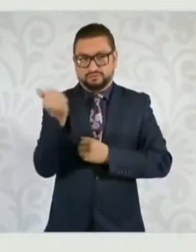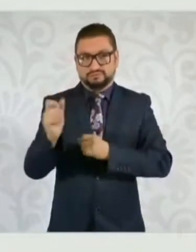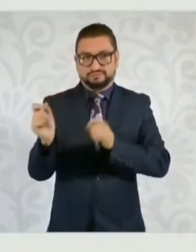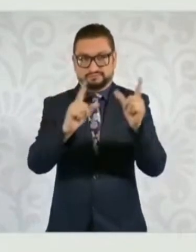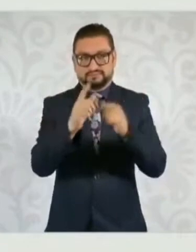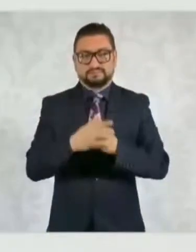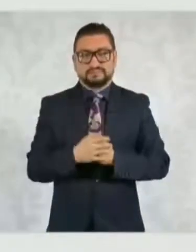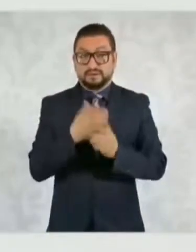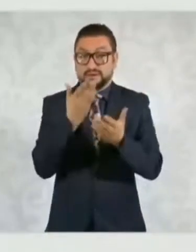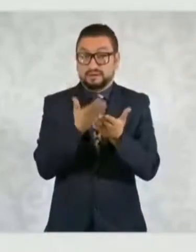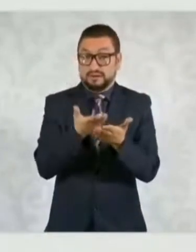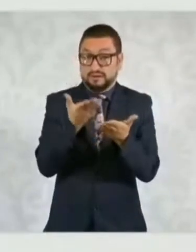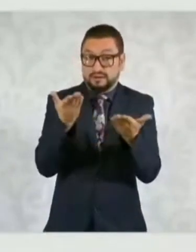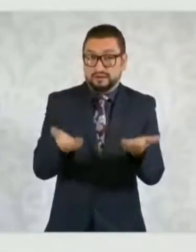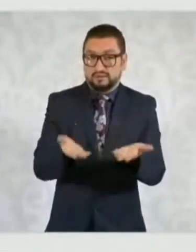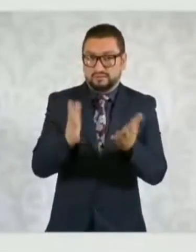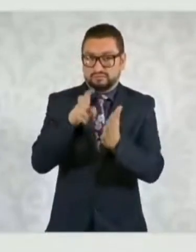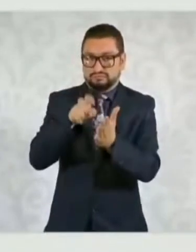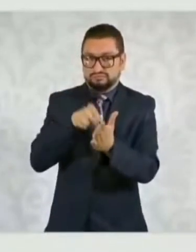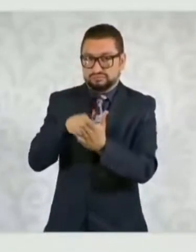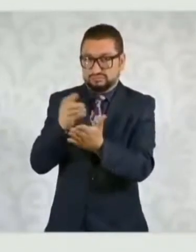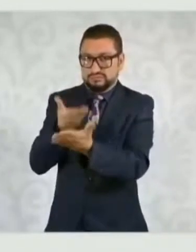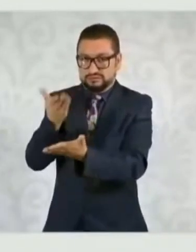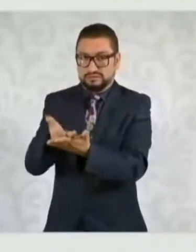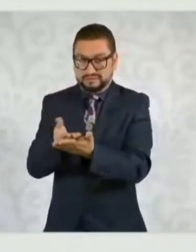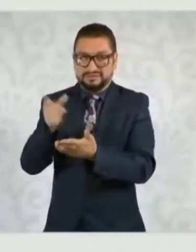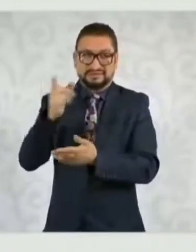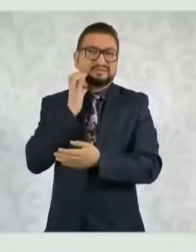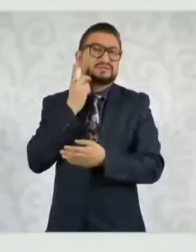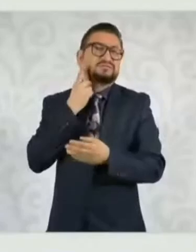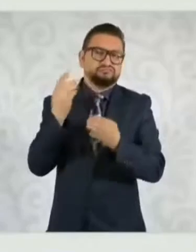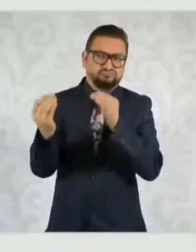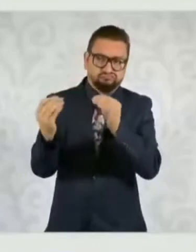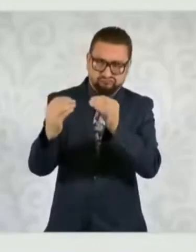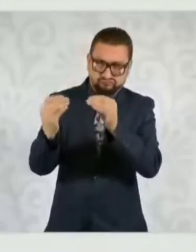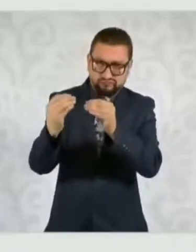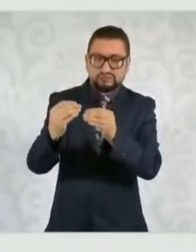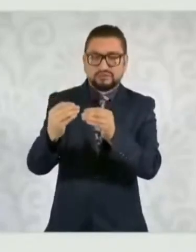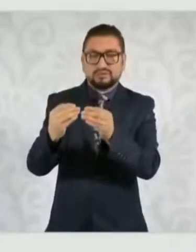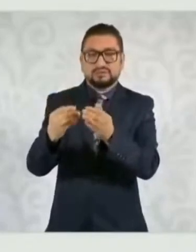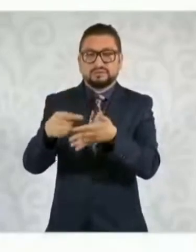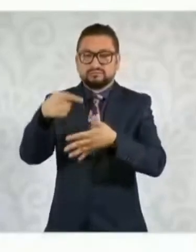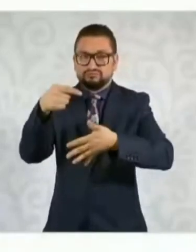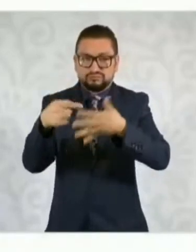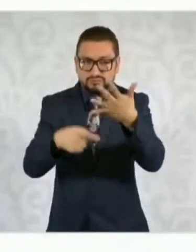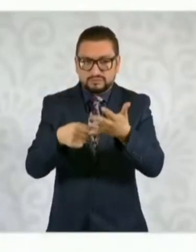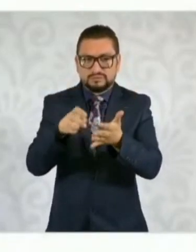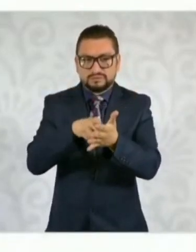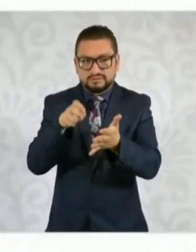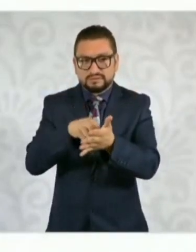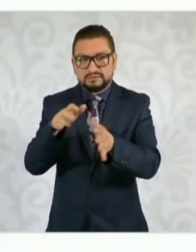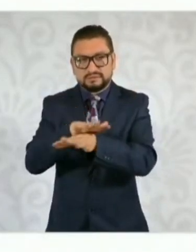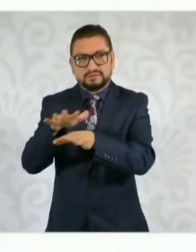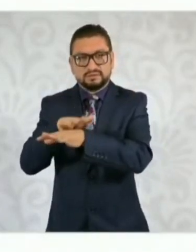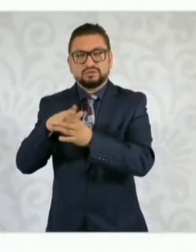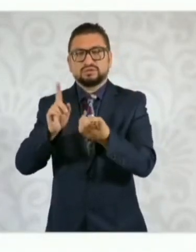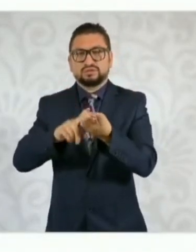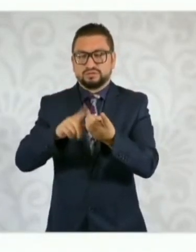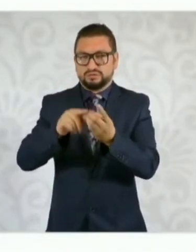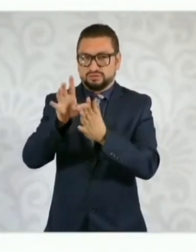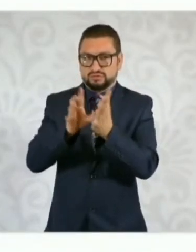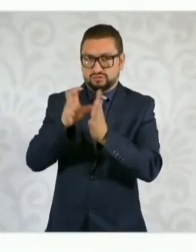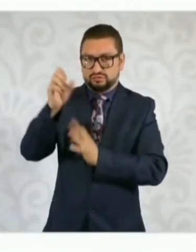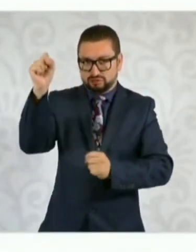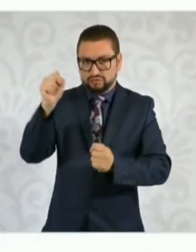Y actualmente la reforma que se está discutiendo presenta cambios importantes en la Constitución